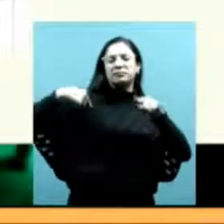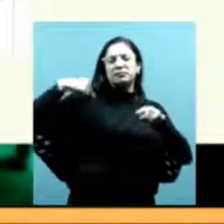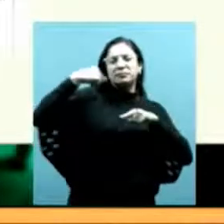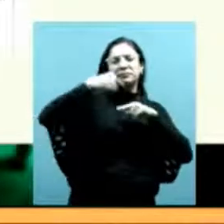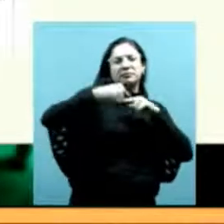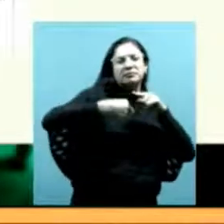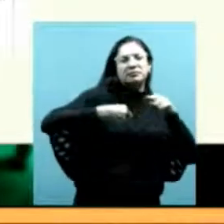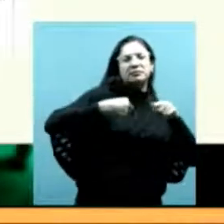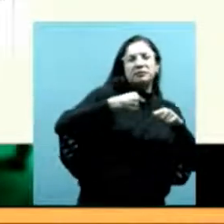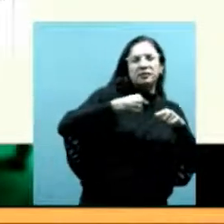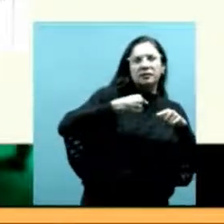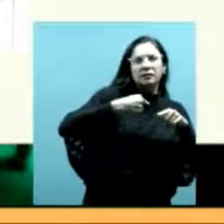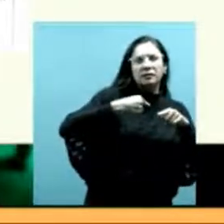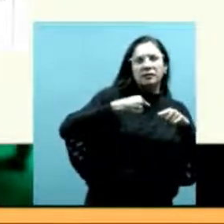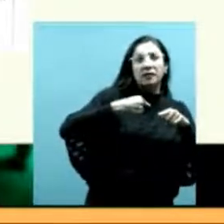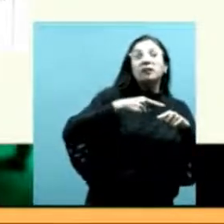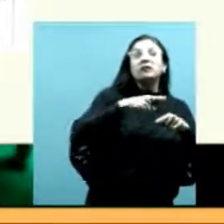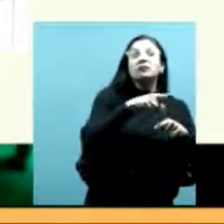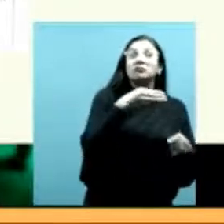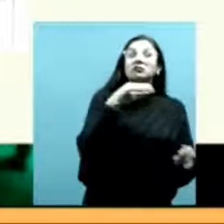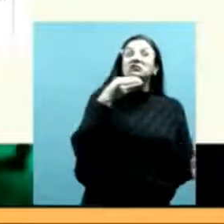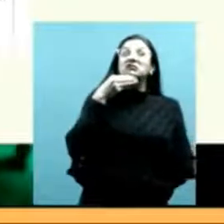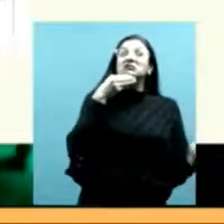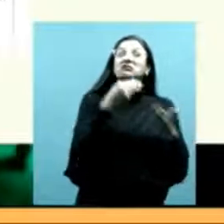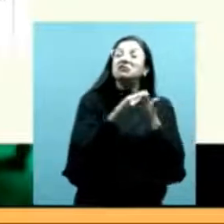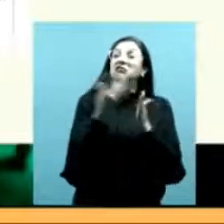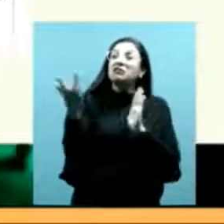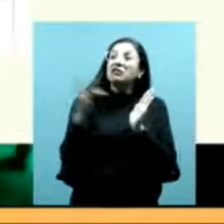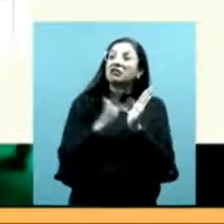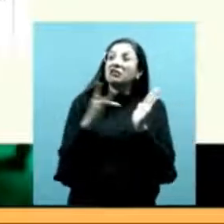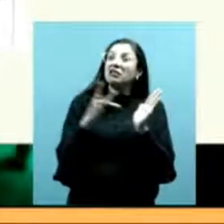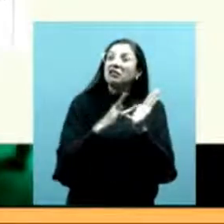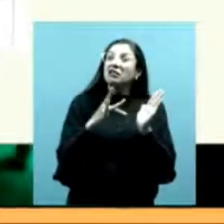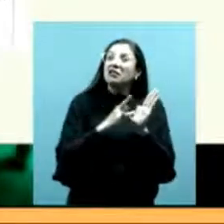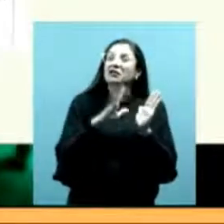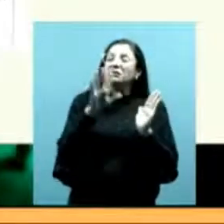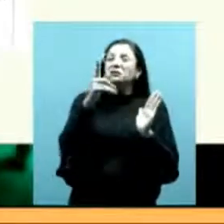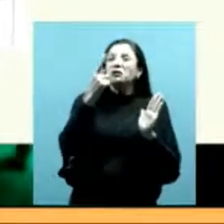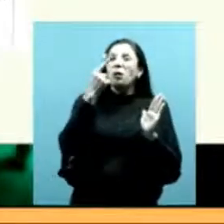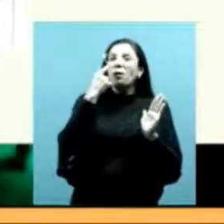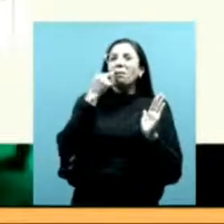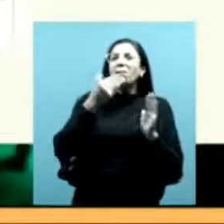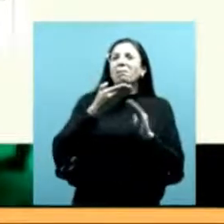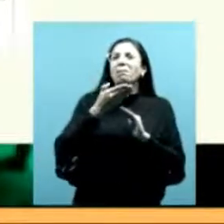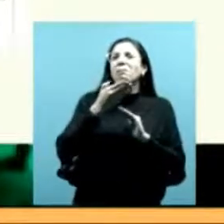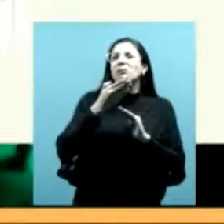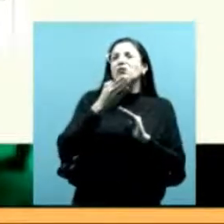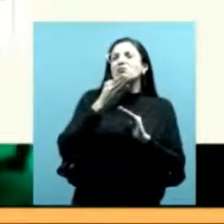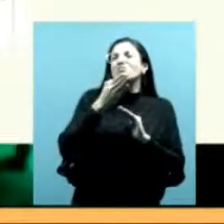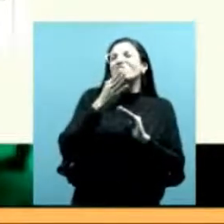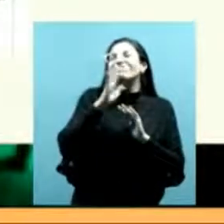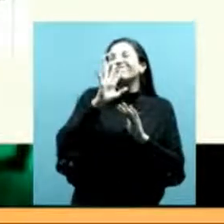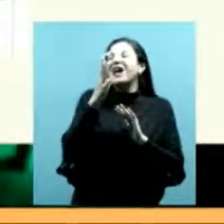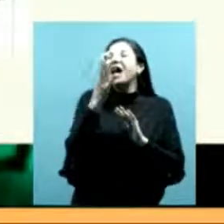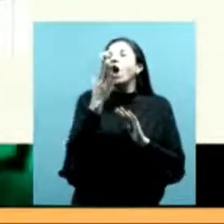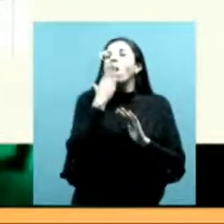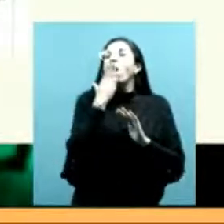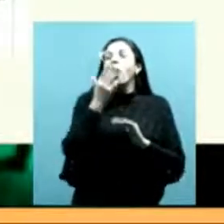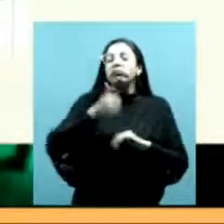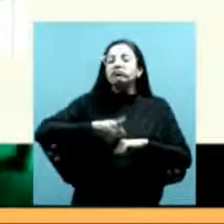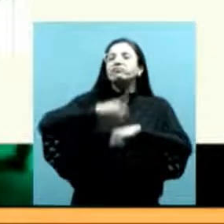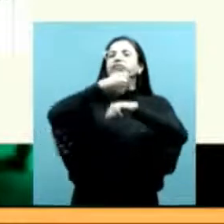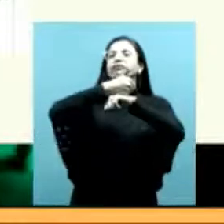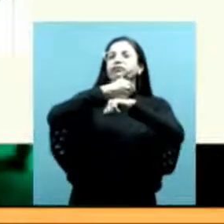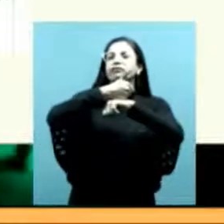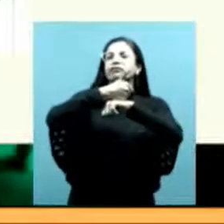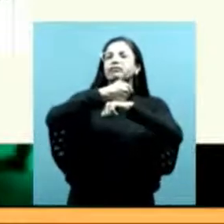igualmente recuerdo con gratitud la asistencia que vuestro distinguido padre le dice al gobernador de Chubos del territorio de Chubos su distinguido padre